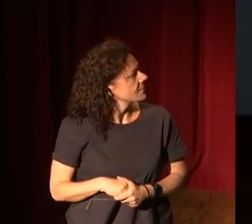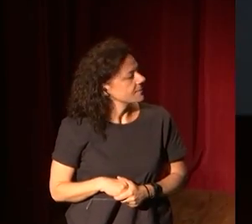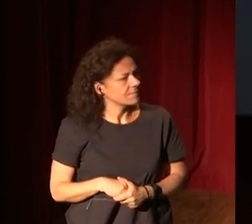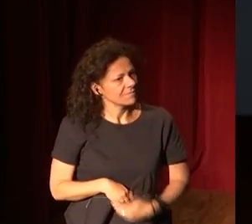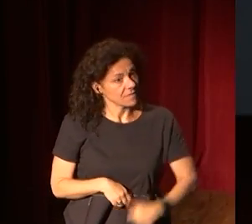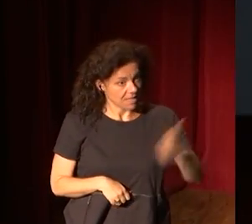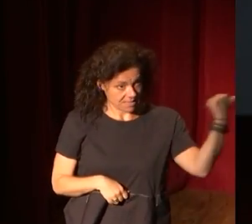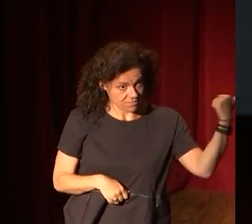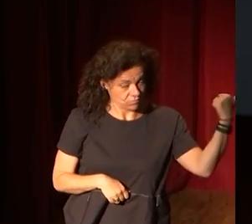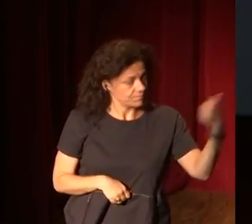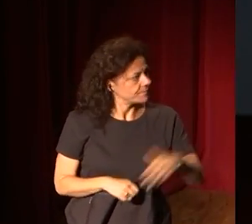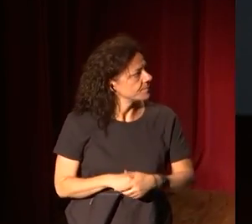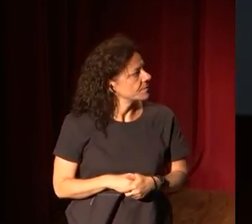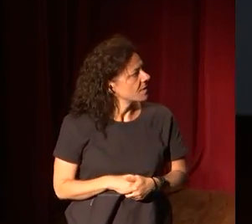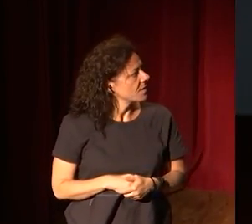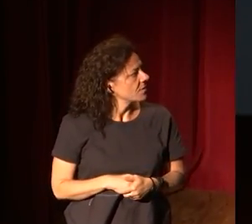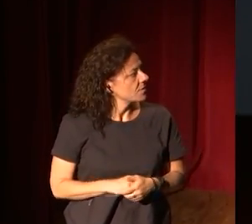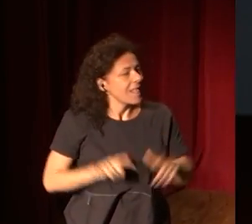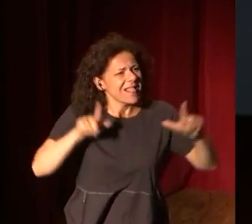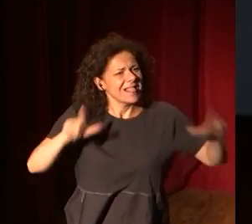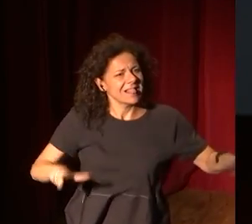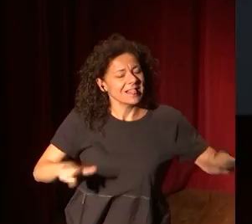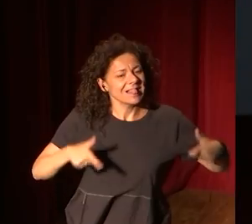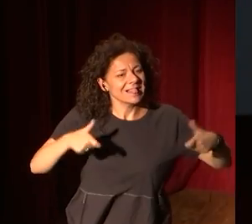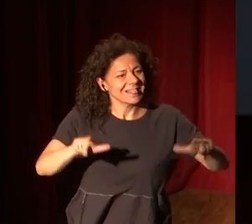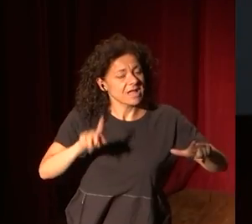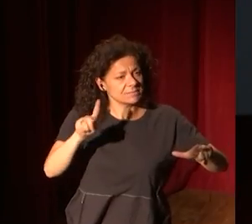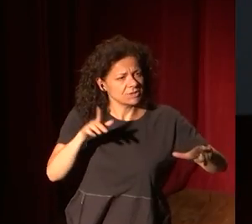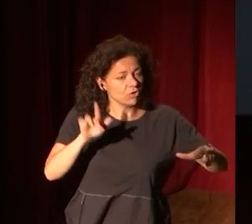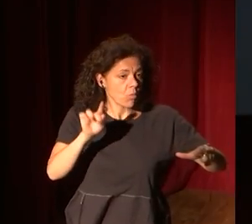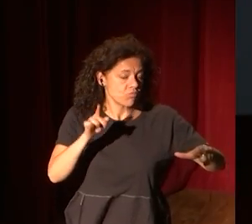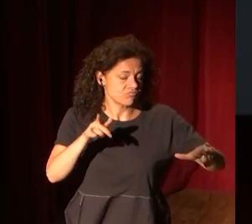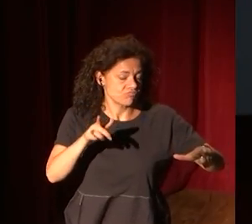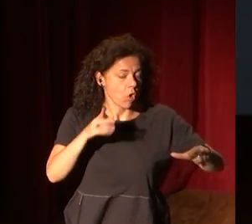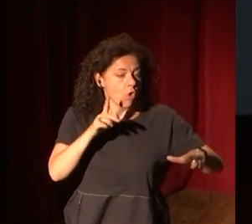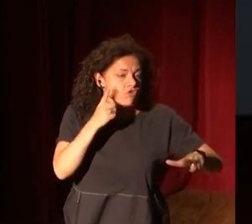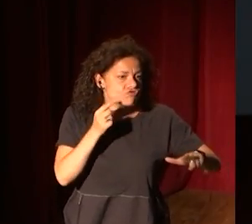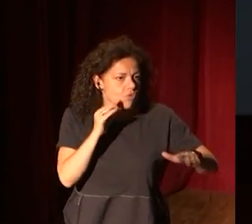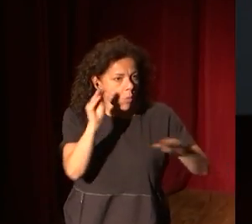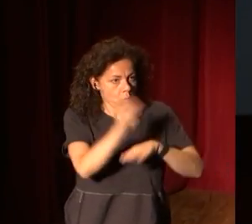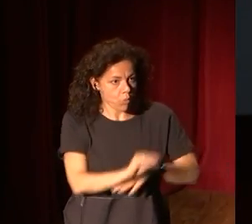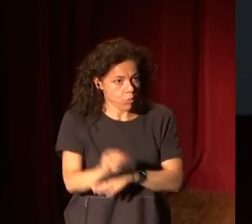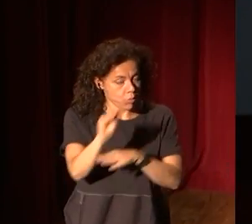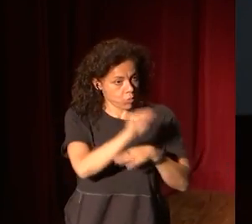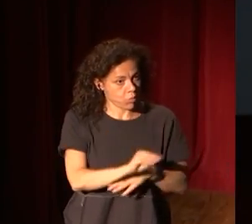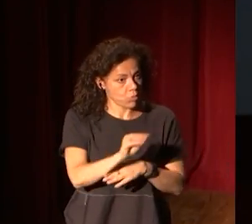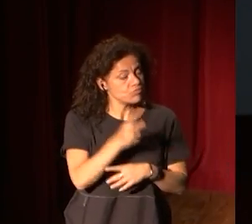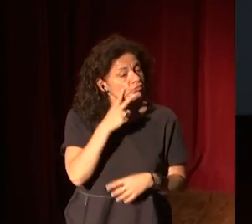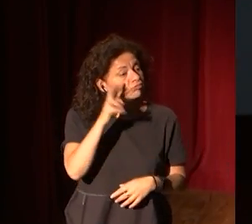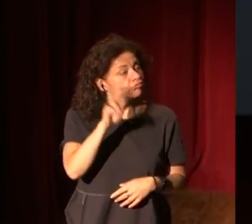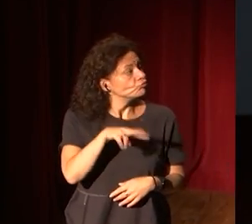este es el despacho de un conservador del Minneapolis Institute of Arts. Este es